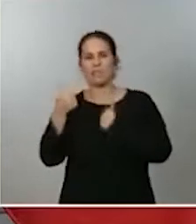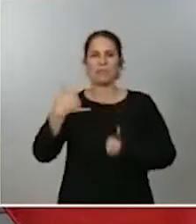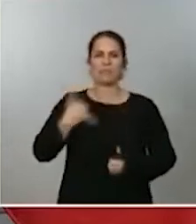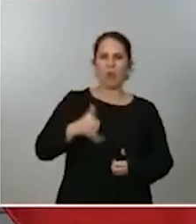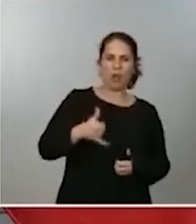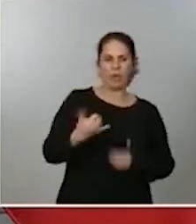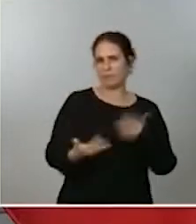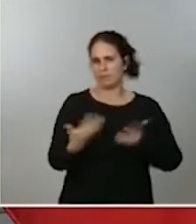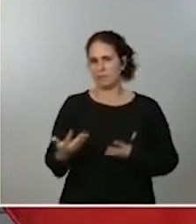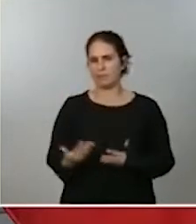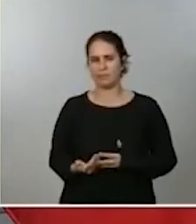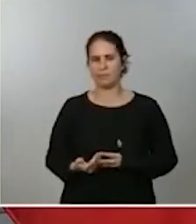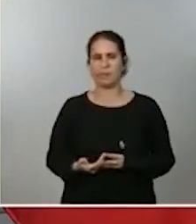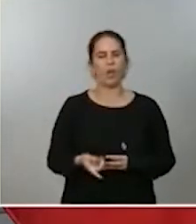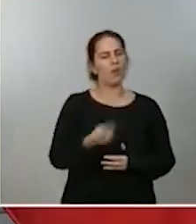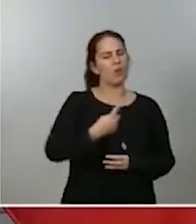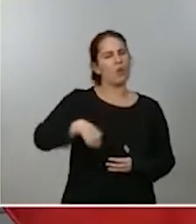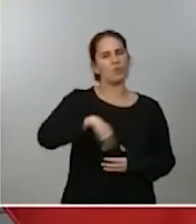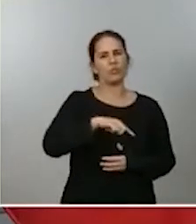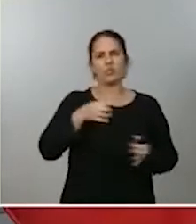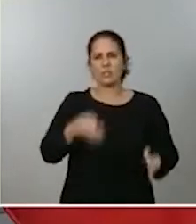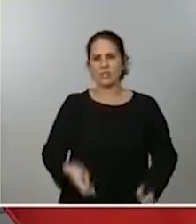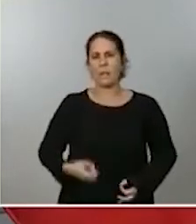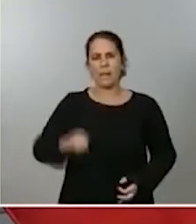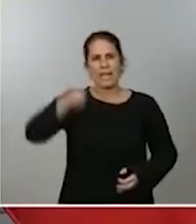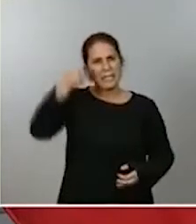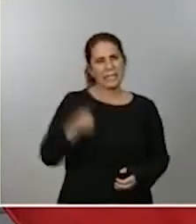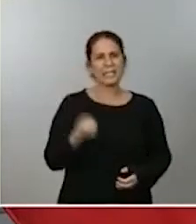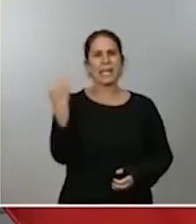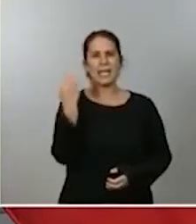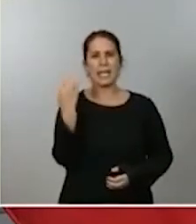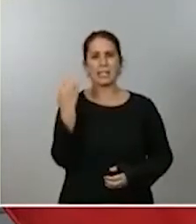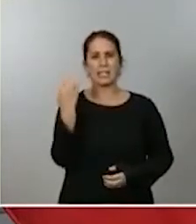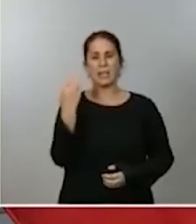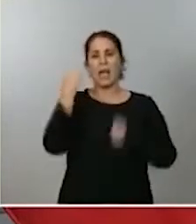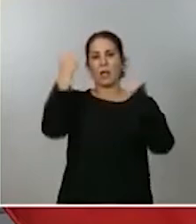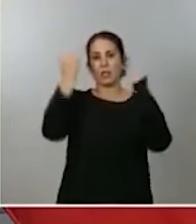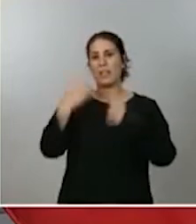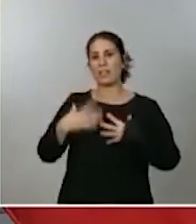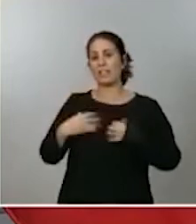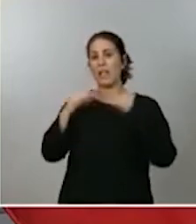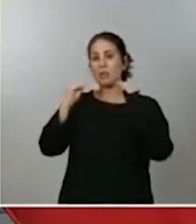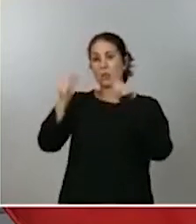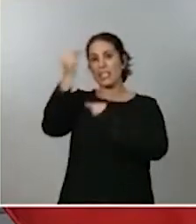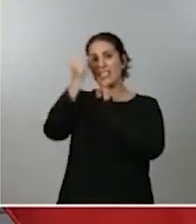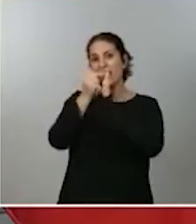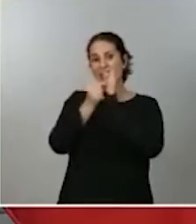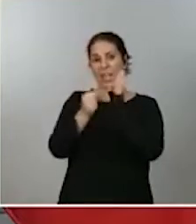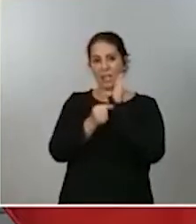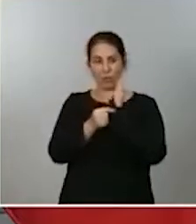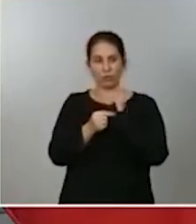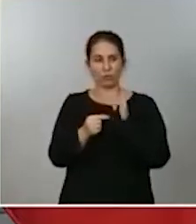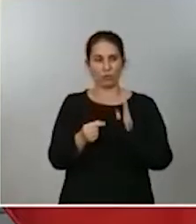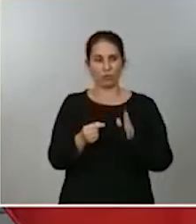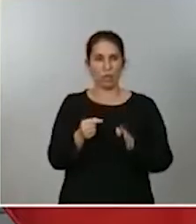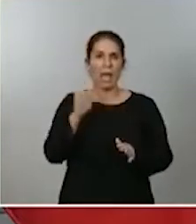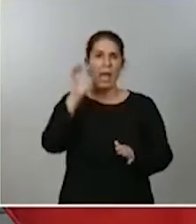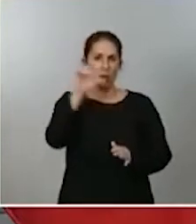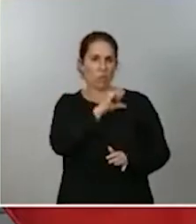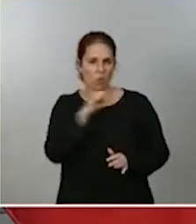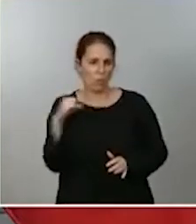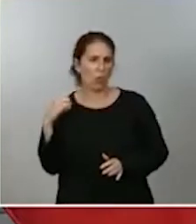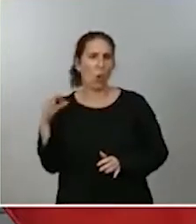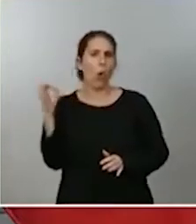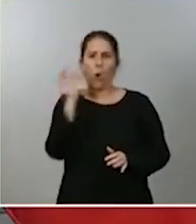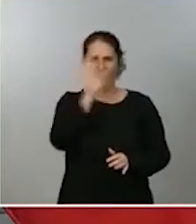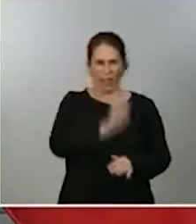insistimos en que los criterios que siguen las autoridades sanitarias sean a nivel autonómico o a nivel nacional